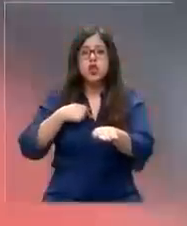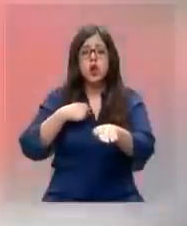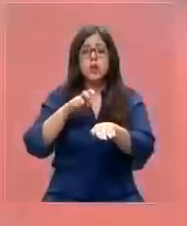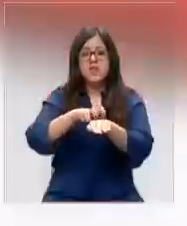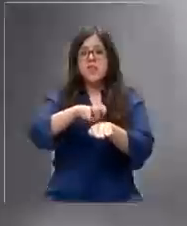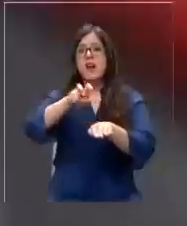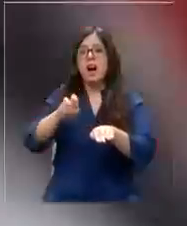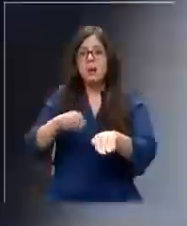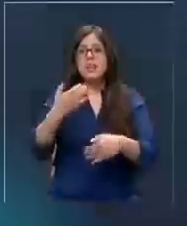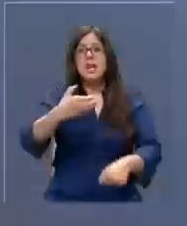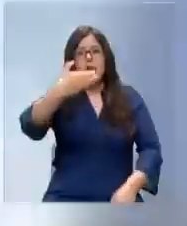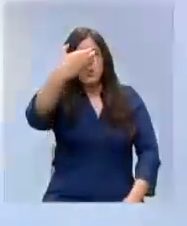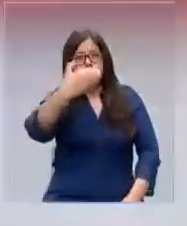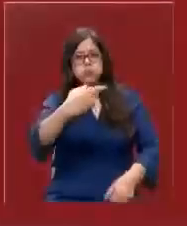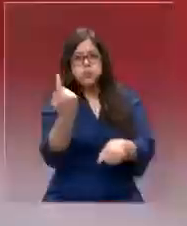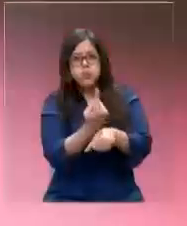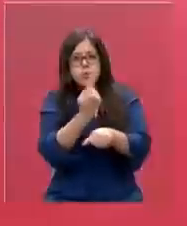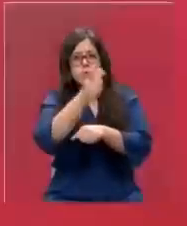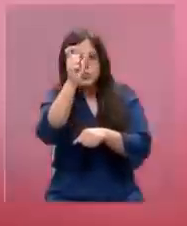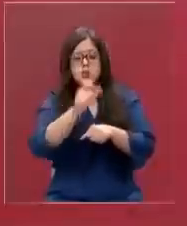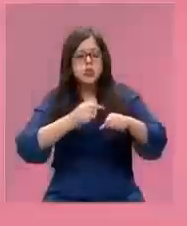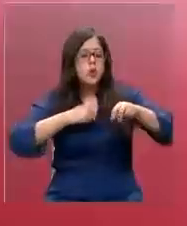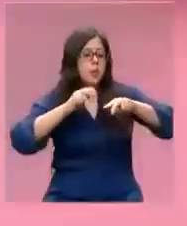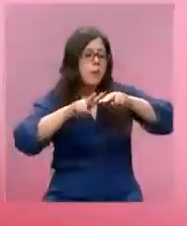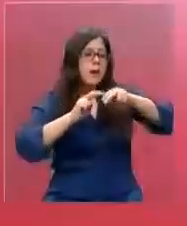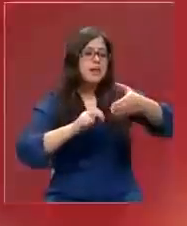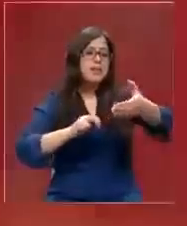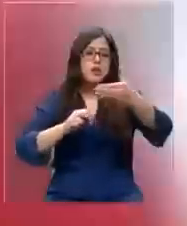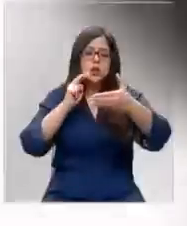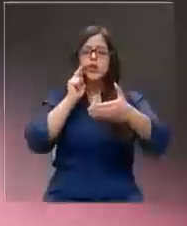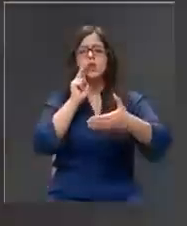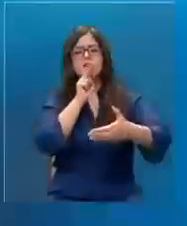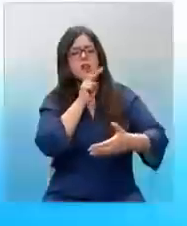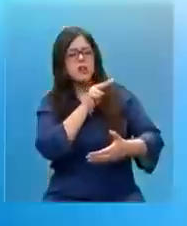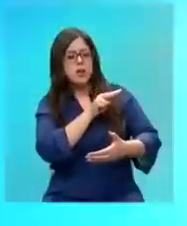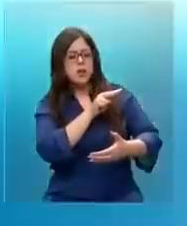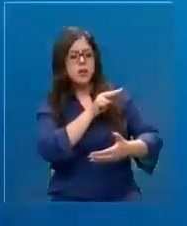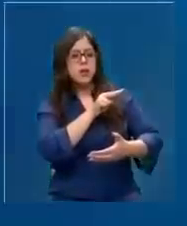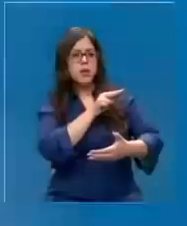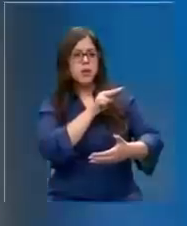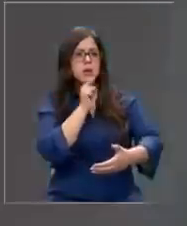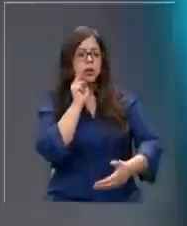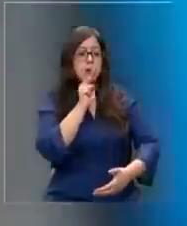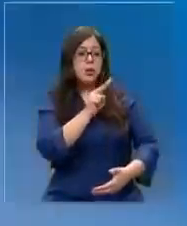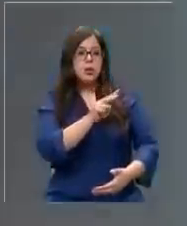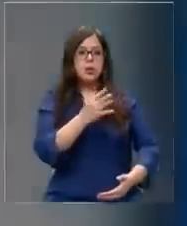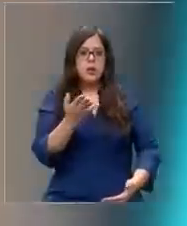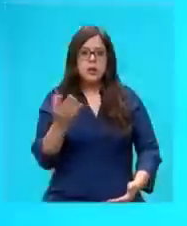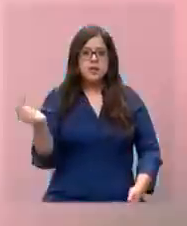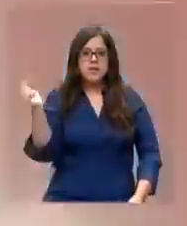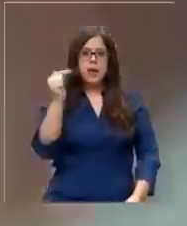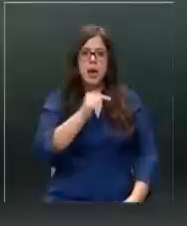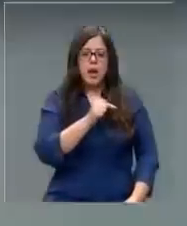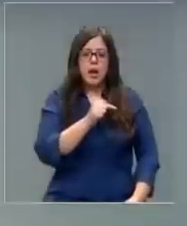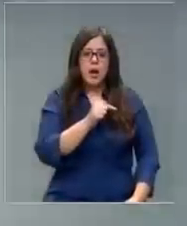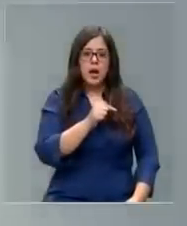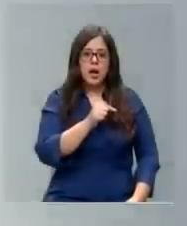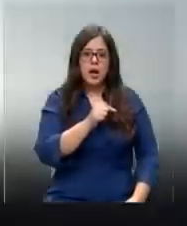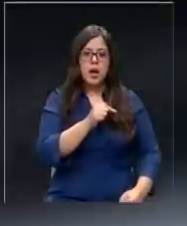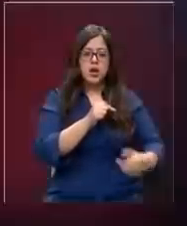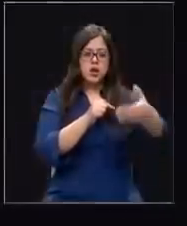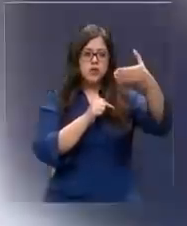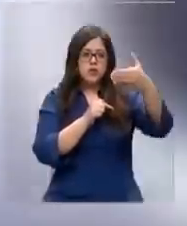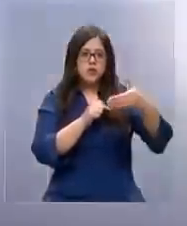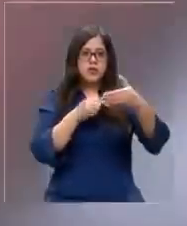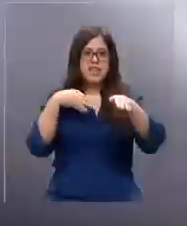conversación con el tipo, ¿cierto? Preparo mi celular, ¿cierto? Lo miro por el espejo y digo, viene. Y lo empiezo a